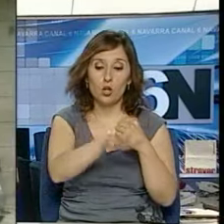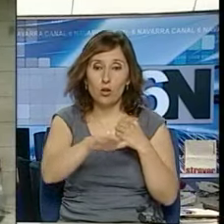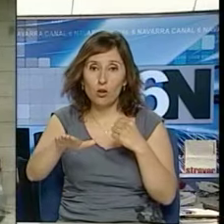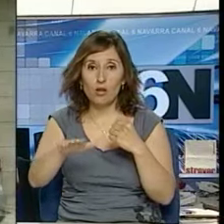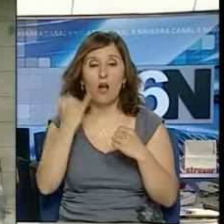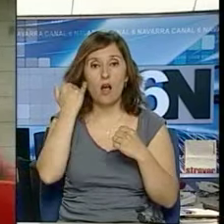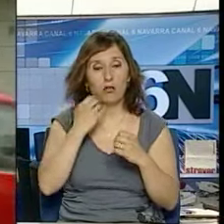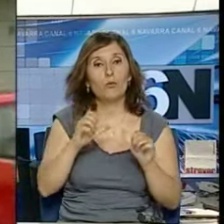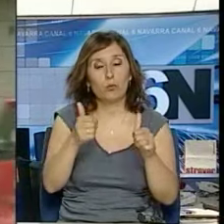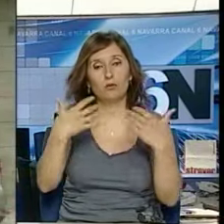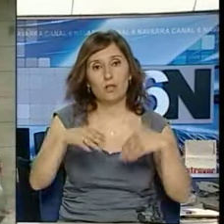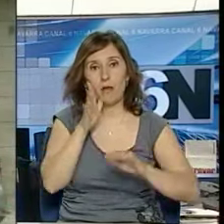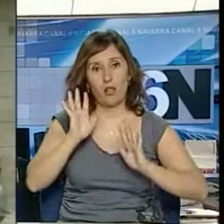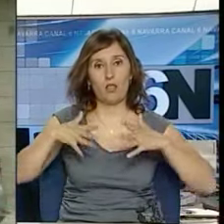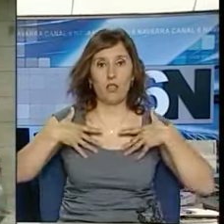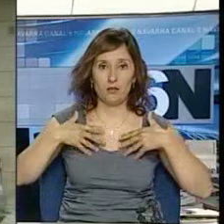no los coja por sorpresa.